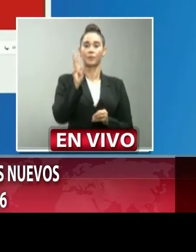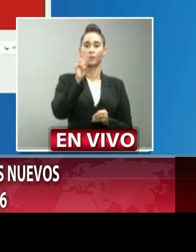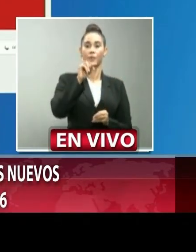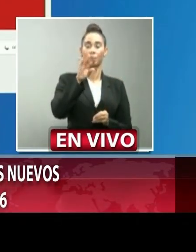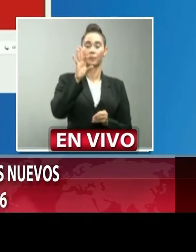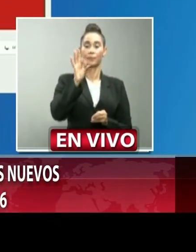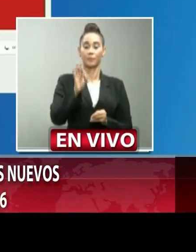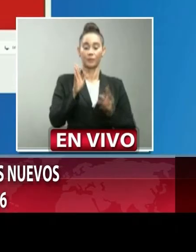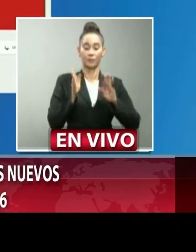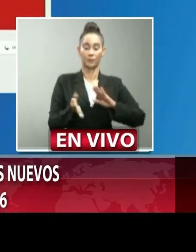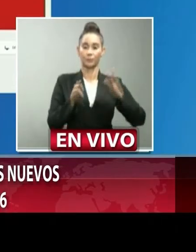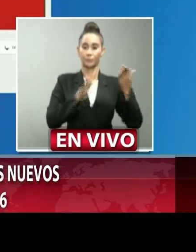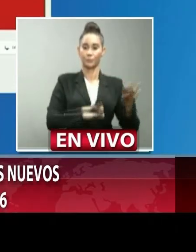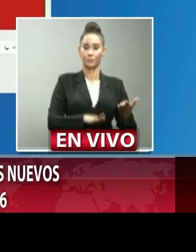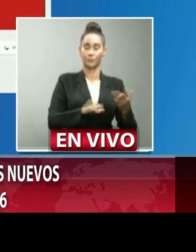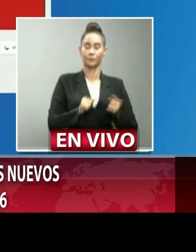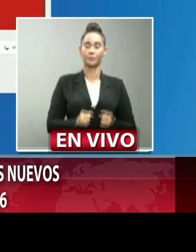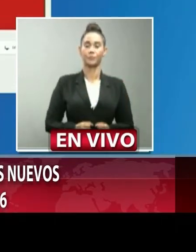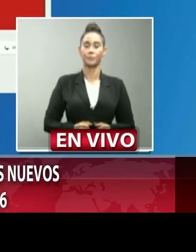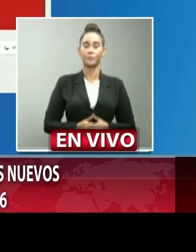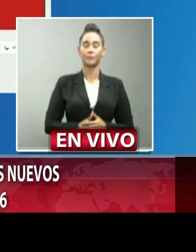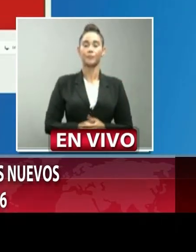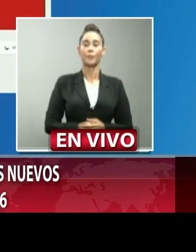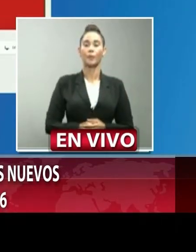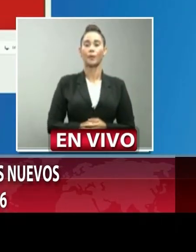defunciones